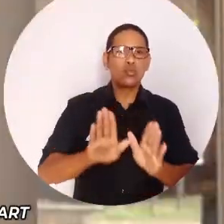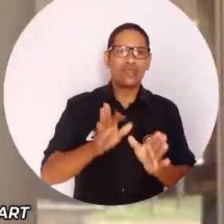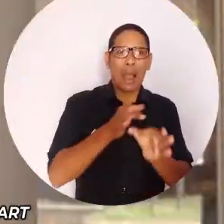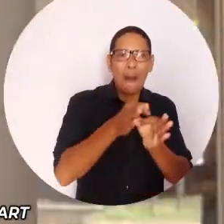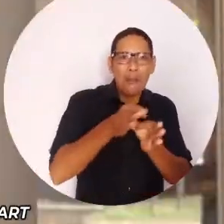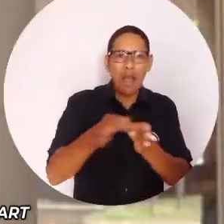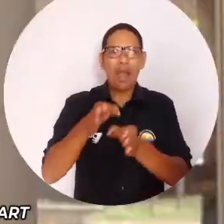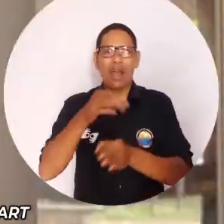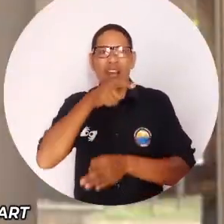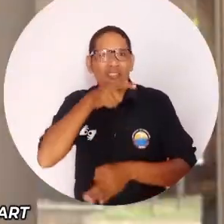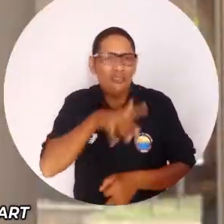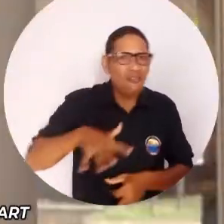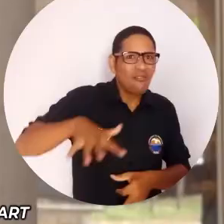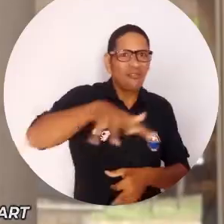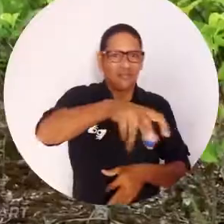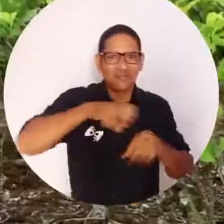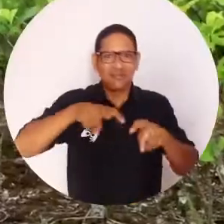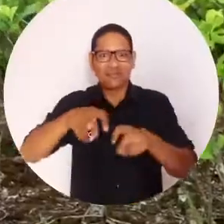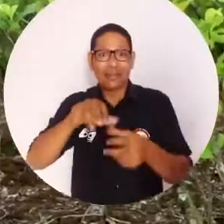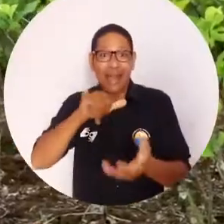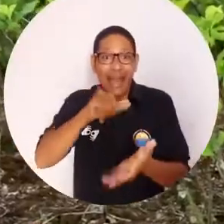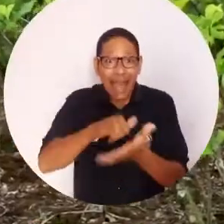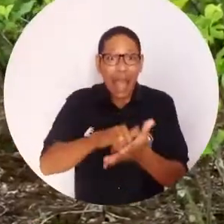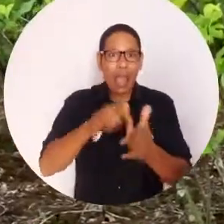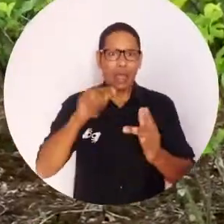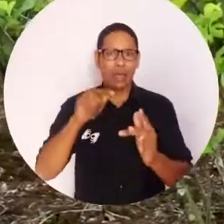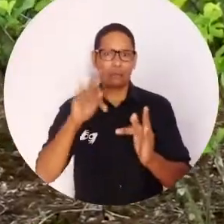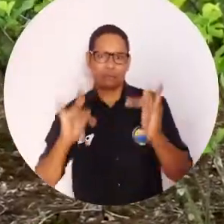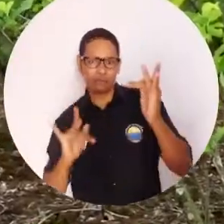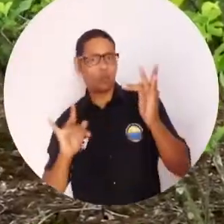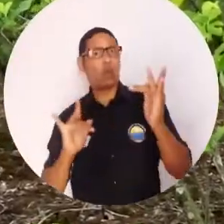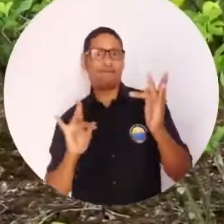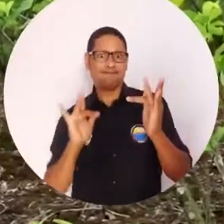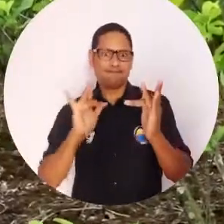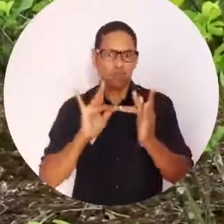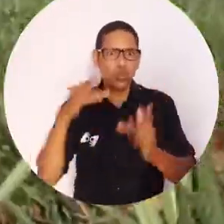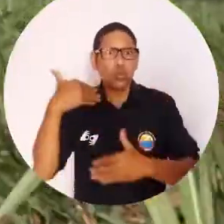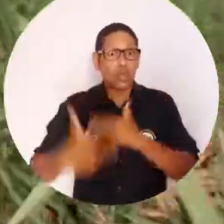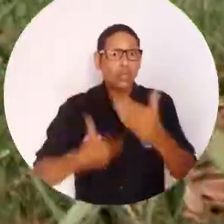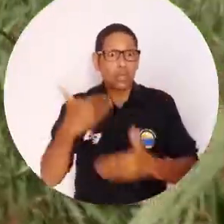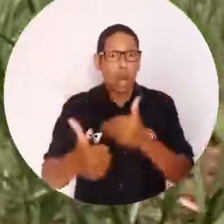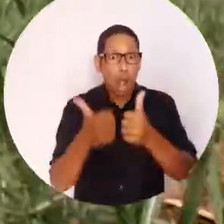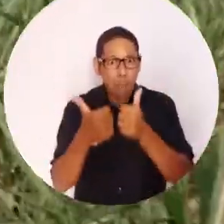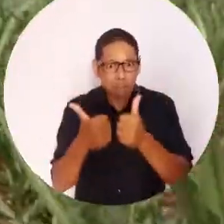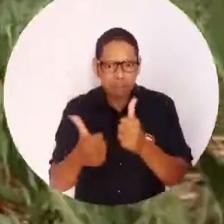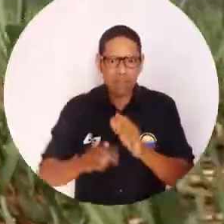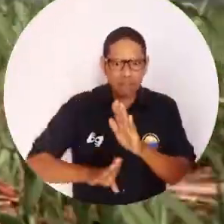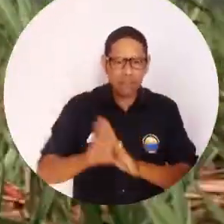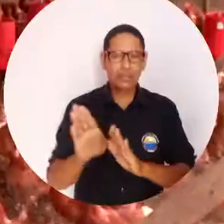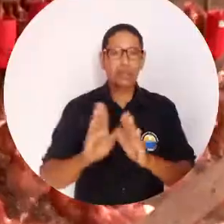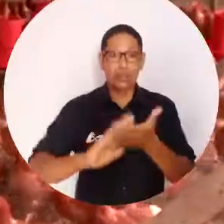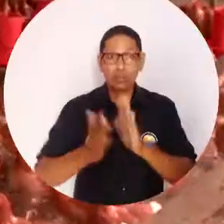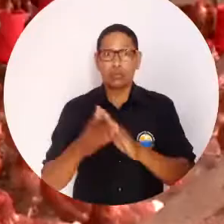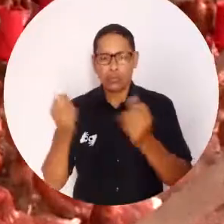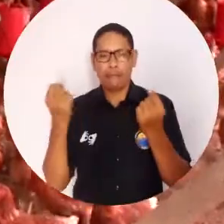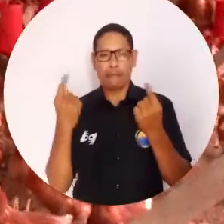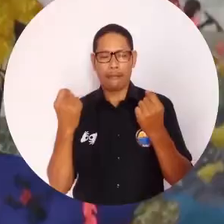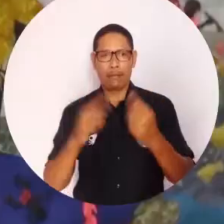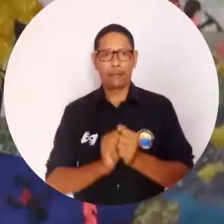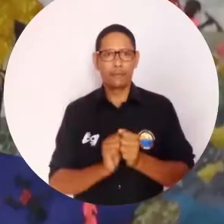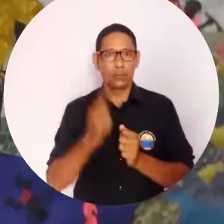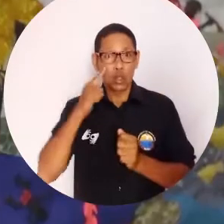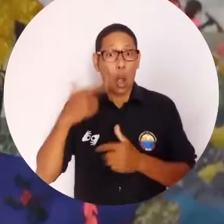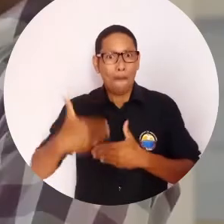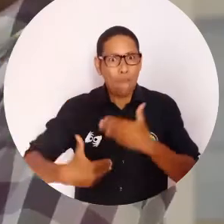atender la ruralidad, poder trabajar en el cierre de brechas del desarrollo rural en pro de cumplirle a las comunidades.